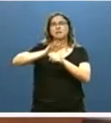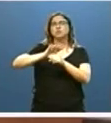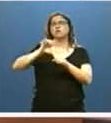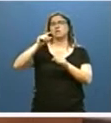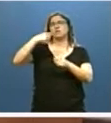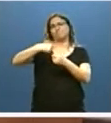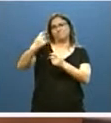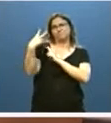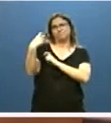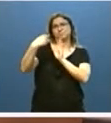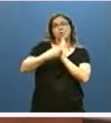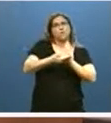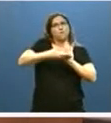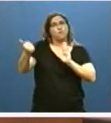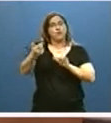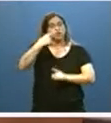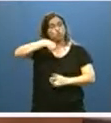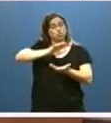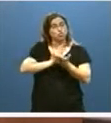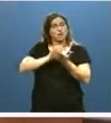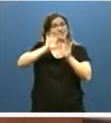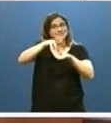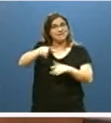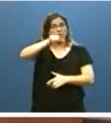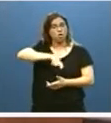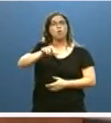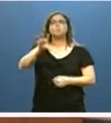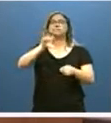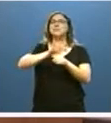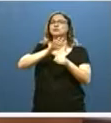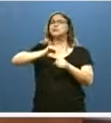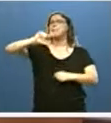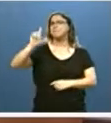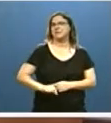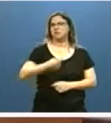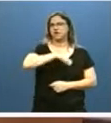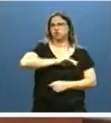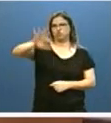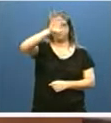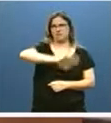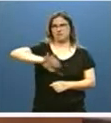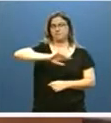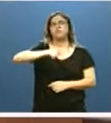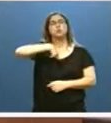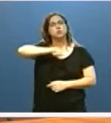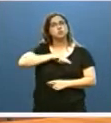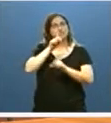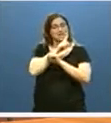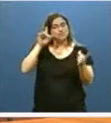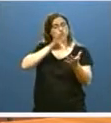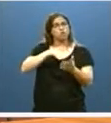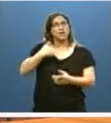de modo que nos encontramos entre las comunidades donde el combustible es más barato. Ambas medidas están suponiendo este año ya